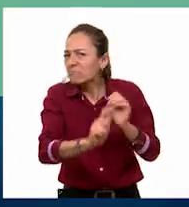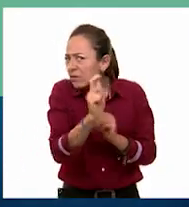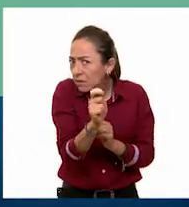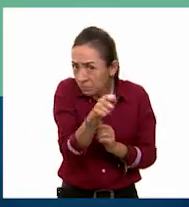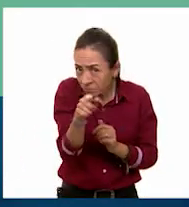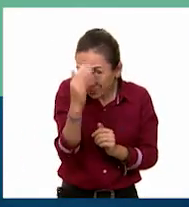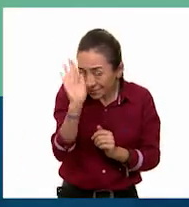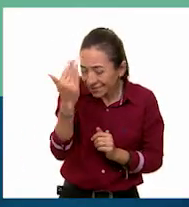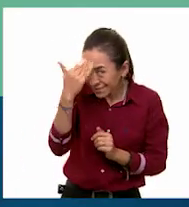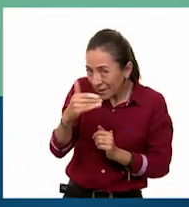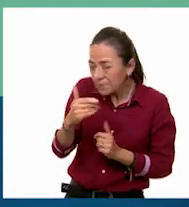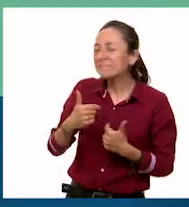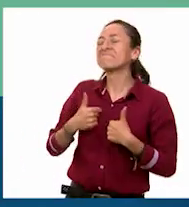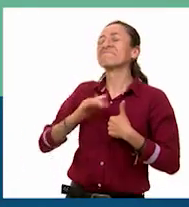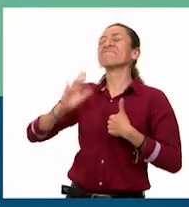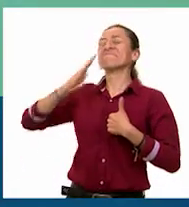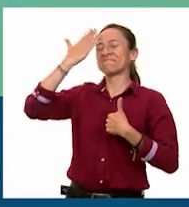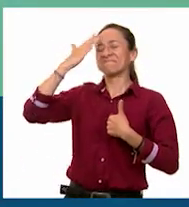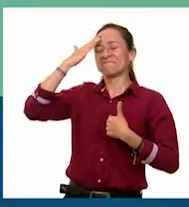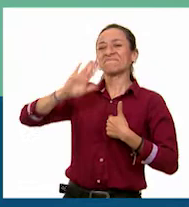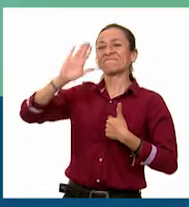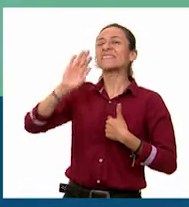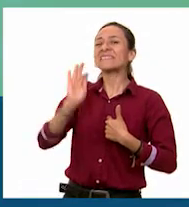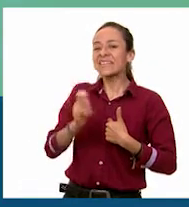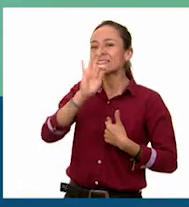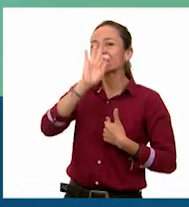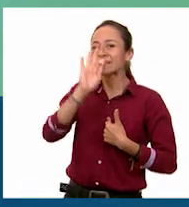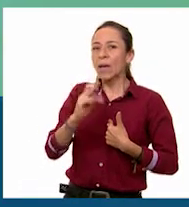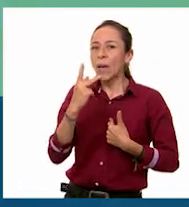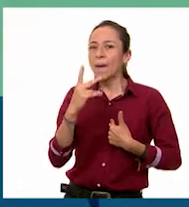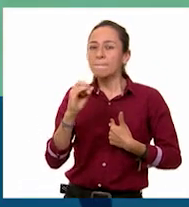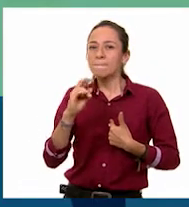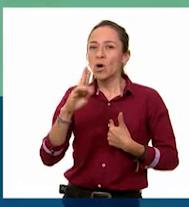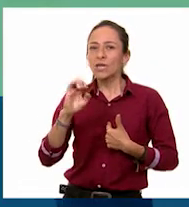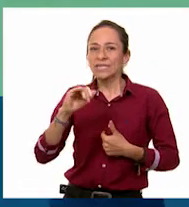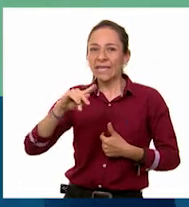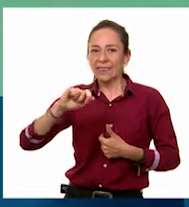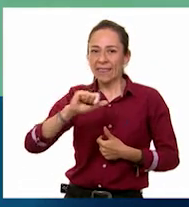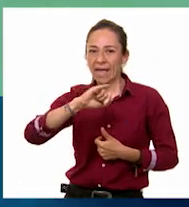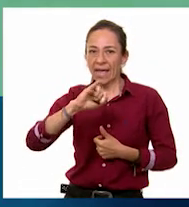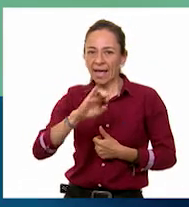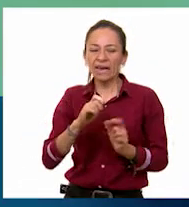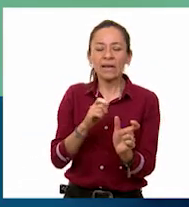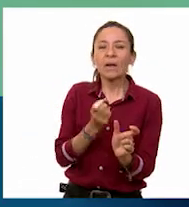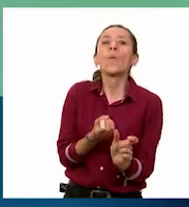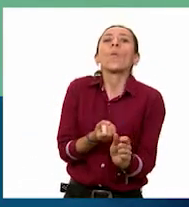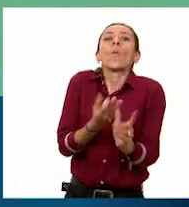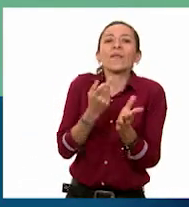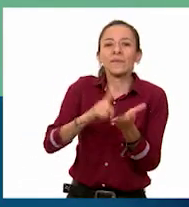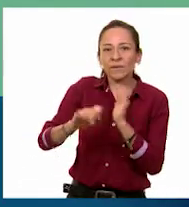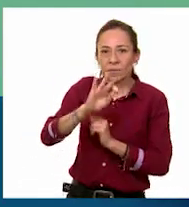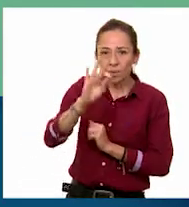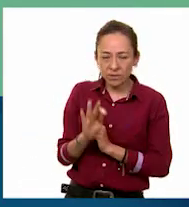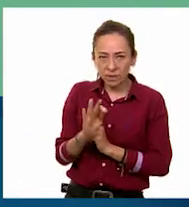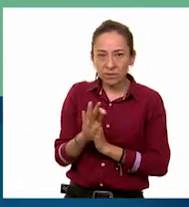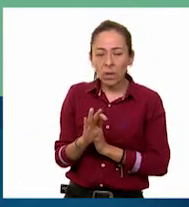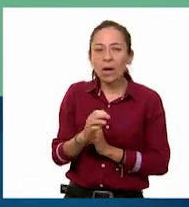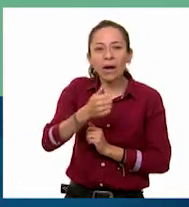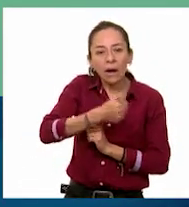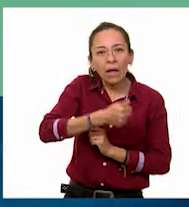es el símbolo de porcentaje. Se lee tanto por ciento y representa una cantidad por cada 100 unidades.